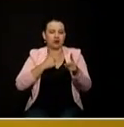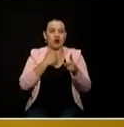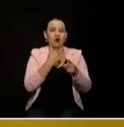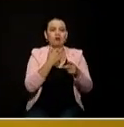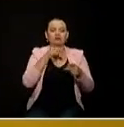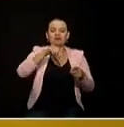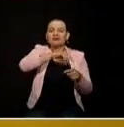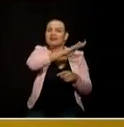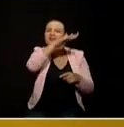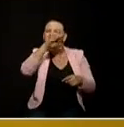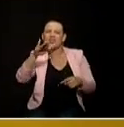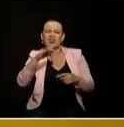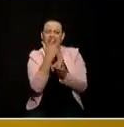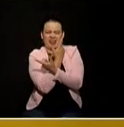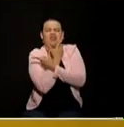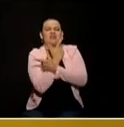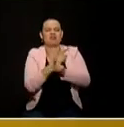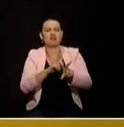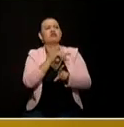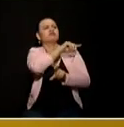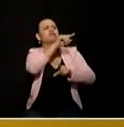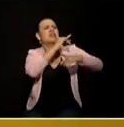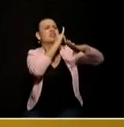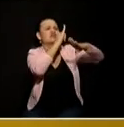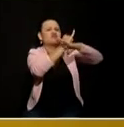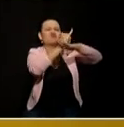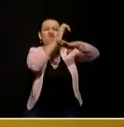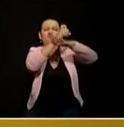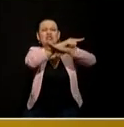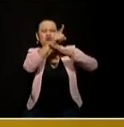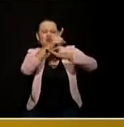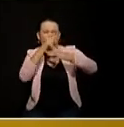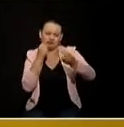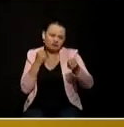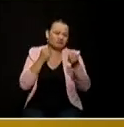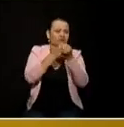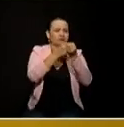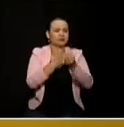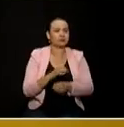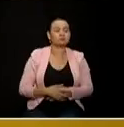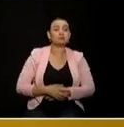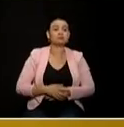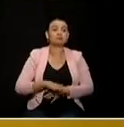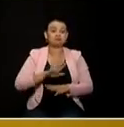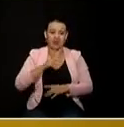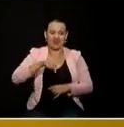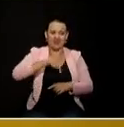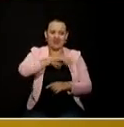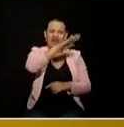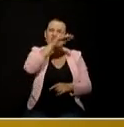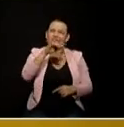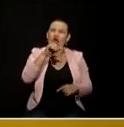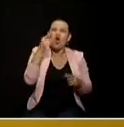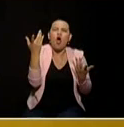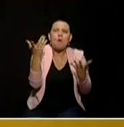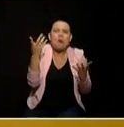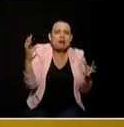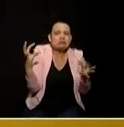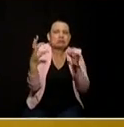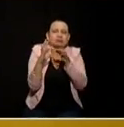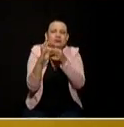que defiende la institucionalidad que recompondrá las relaciones entre el departamento y epm